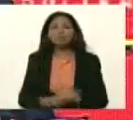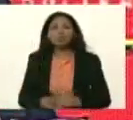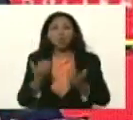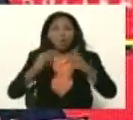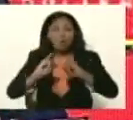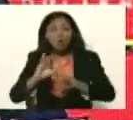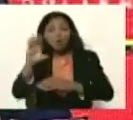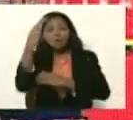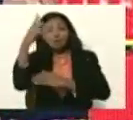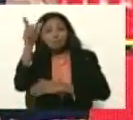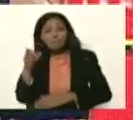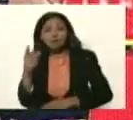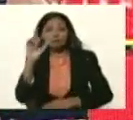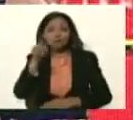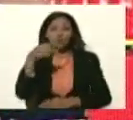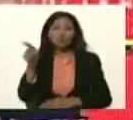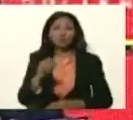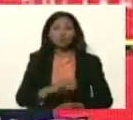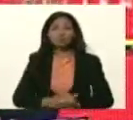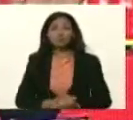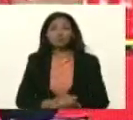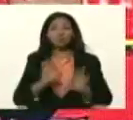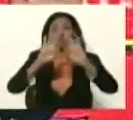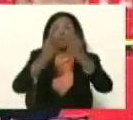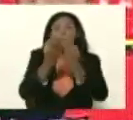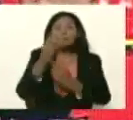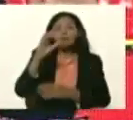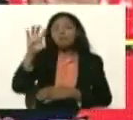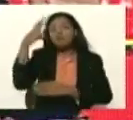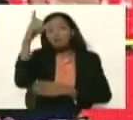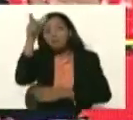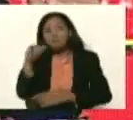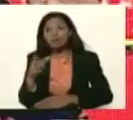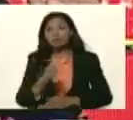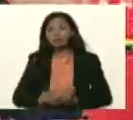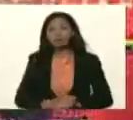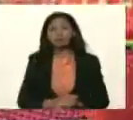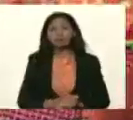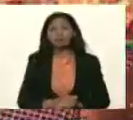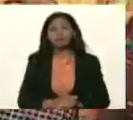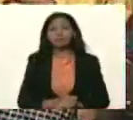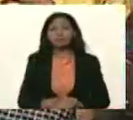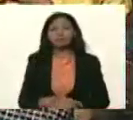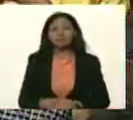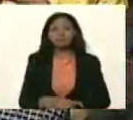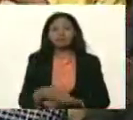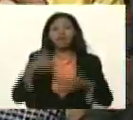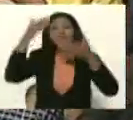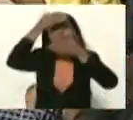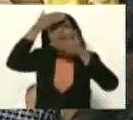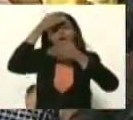hijo de colombiano o familia de colombiano y de árabe también